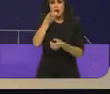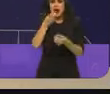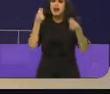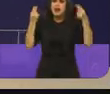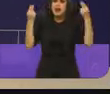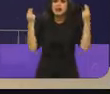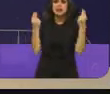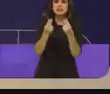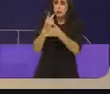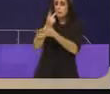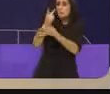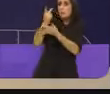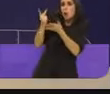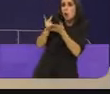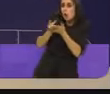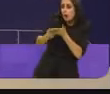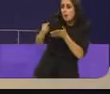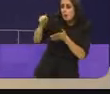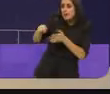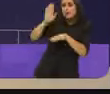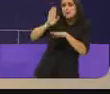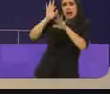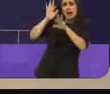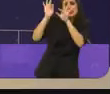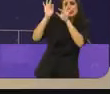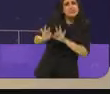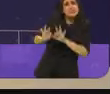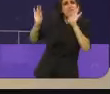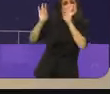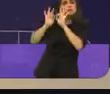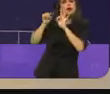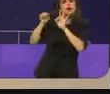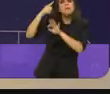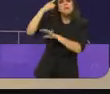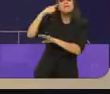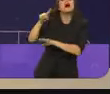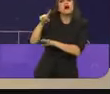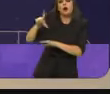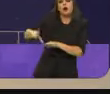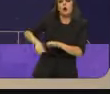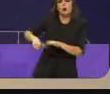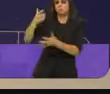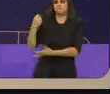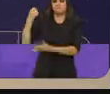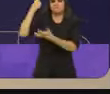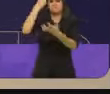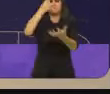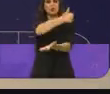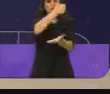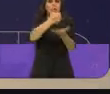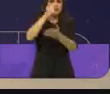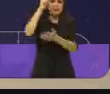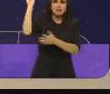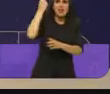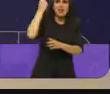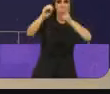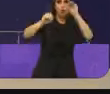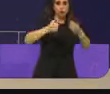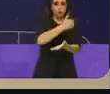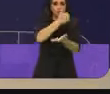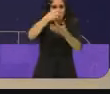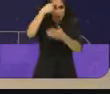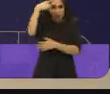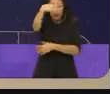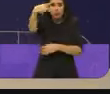programa más importante en la historia de inversión pública. Una ciudad inteligente, una ciudad para tu vida y la de